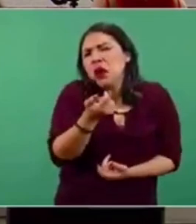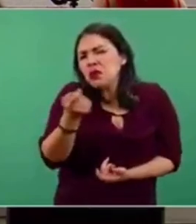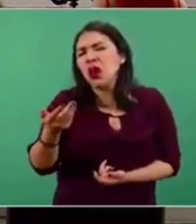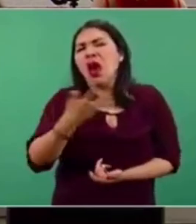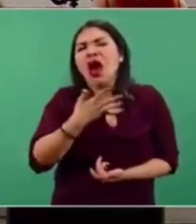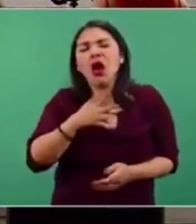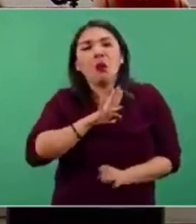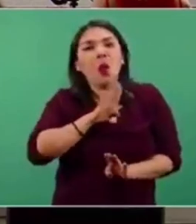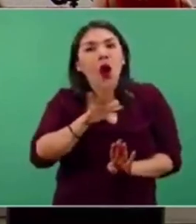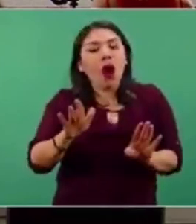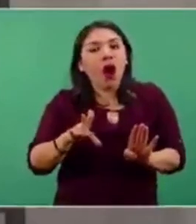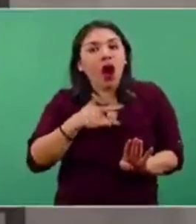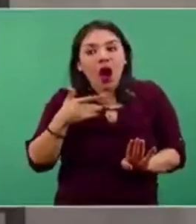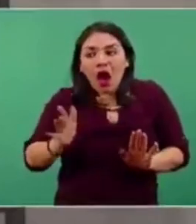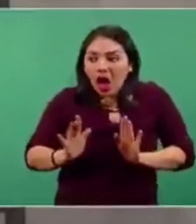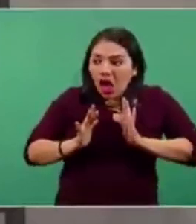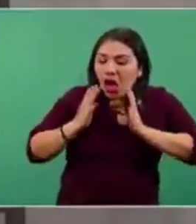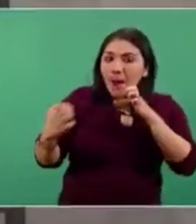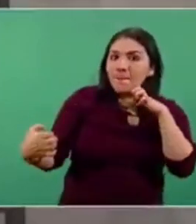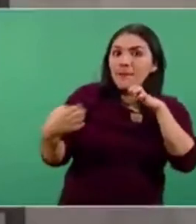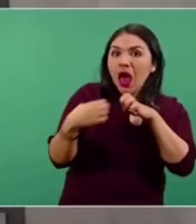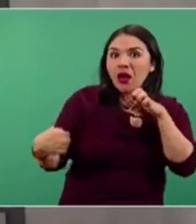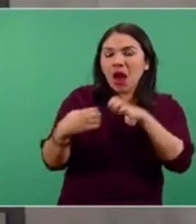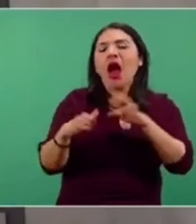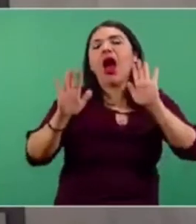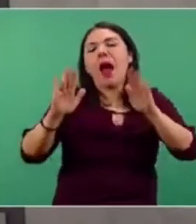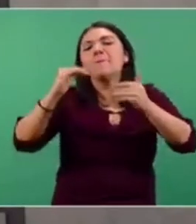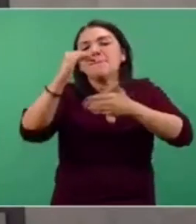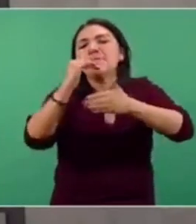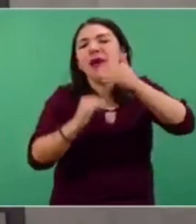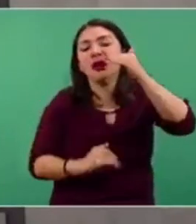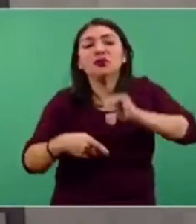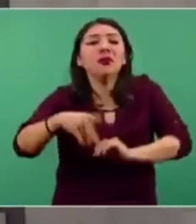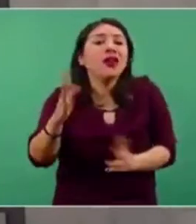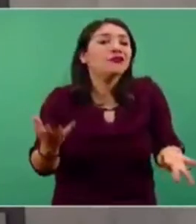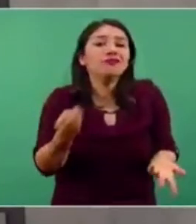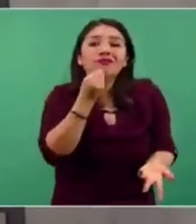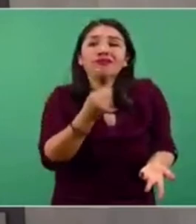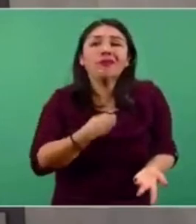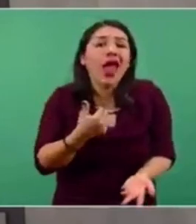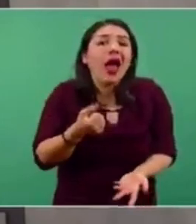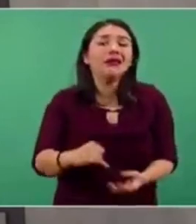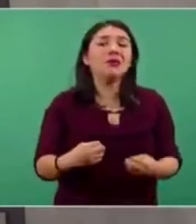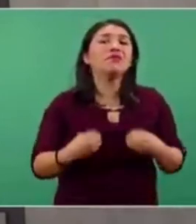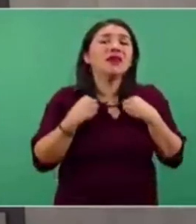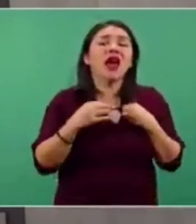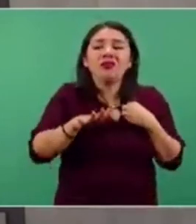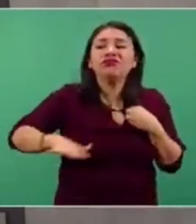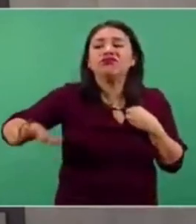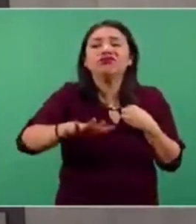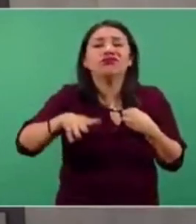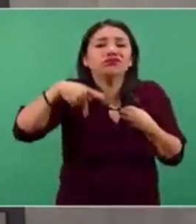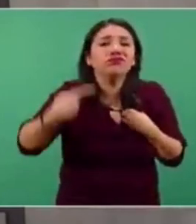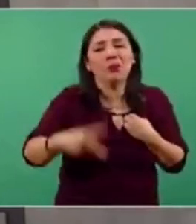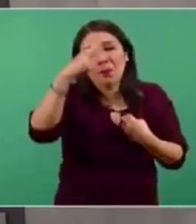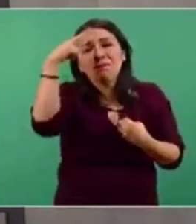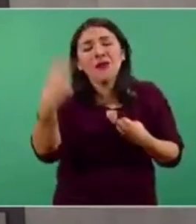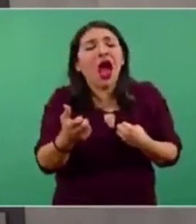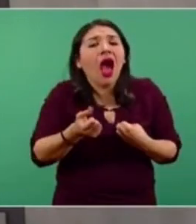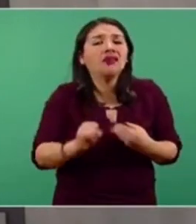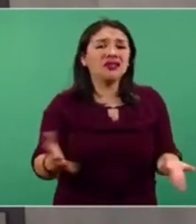dejan engañar por estas cosas. Pero, pues ni modo, es parte de la vida pública, del paisaje público.